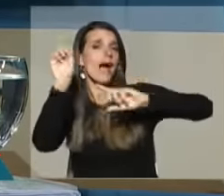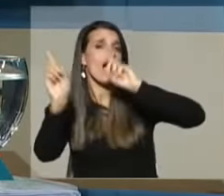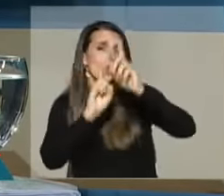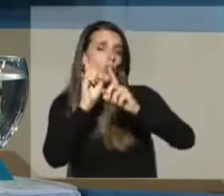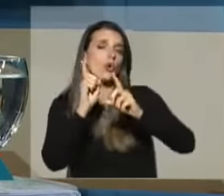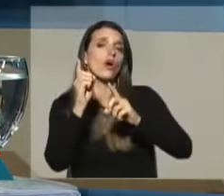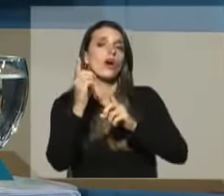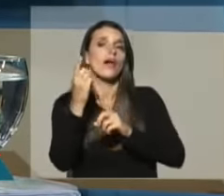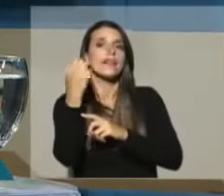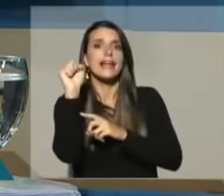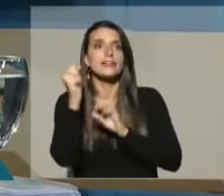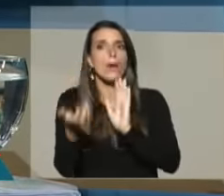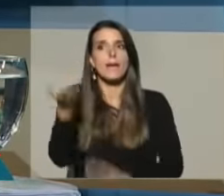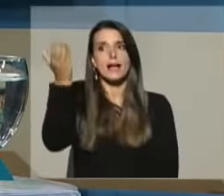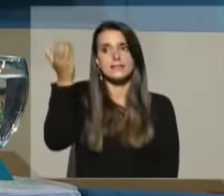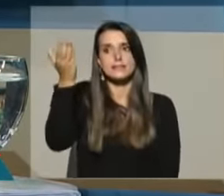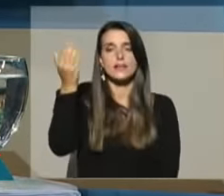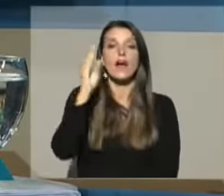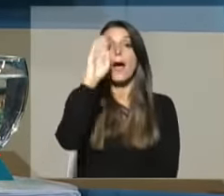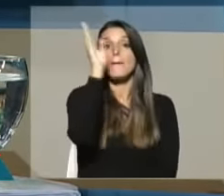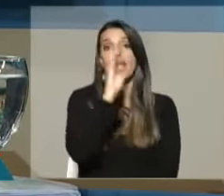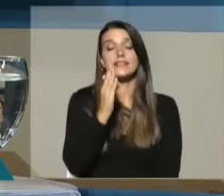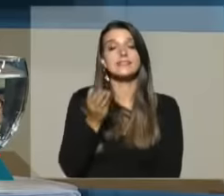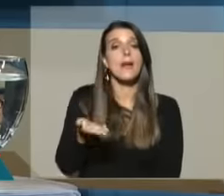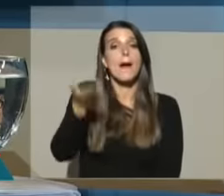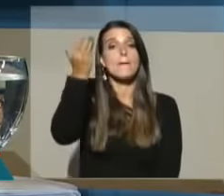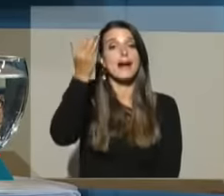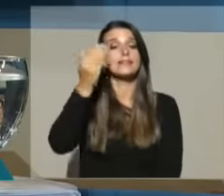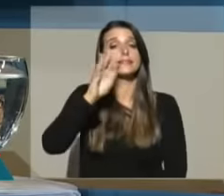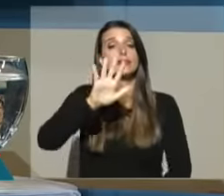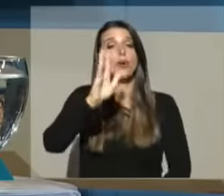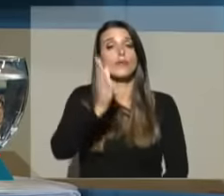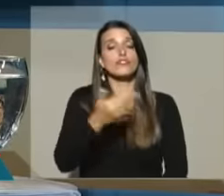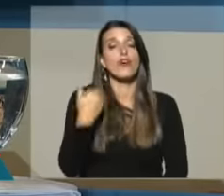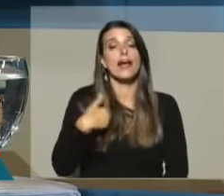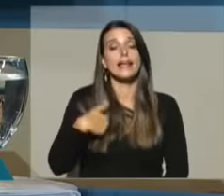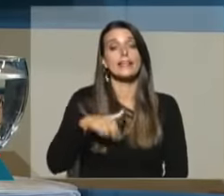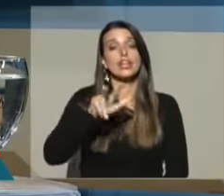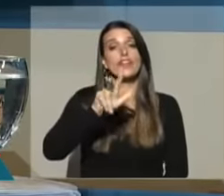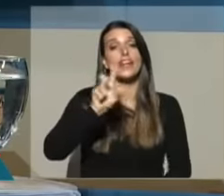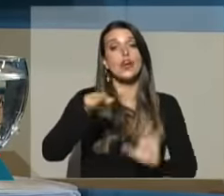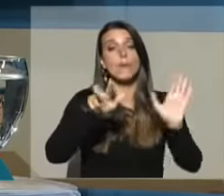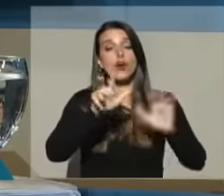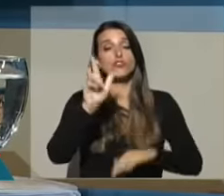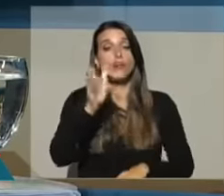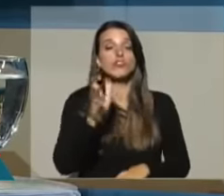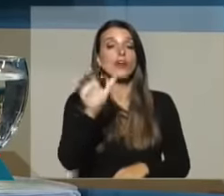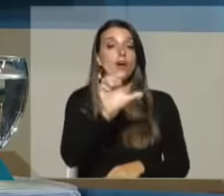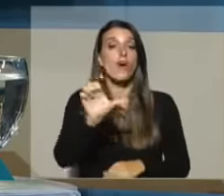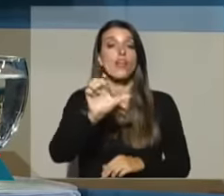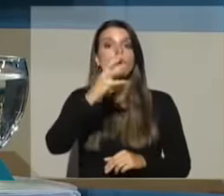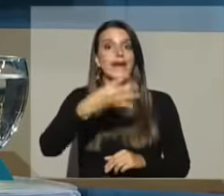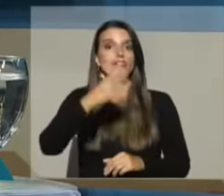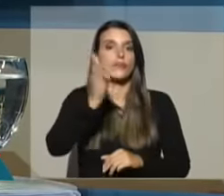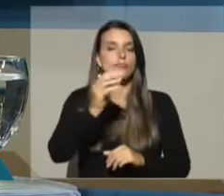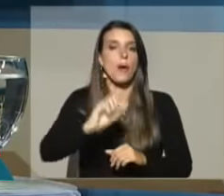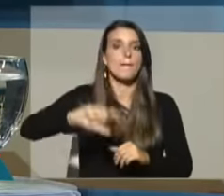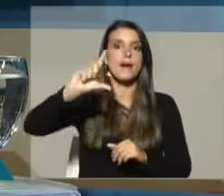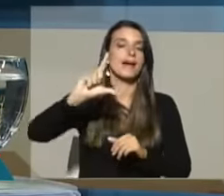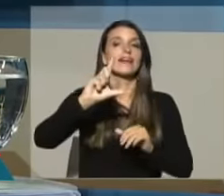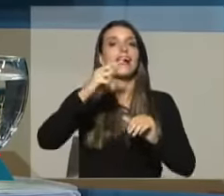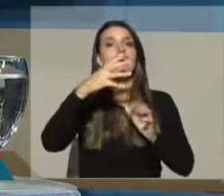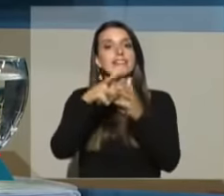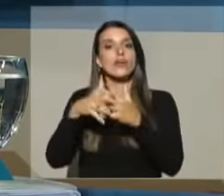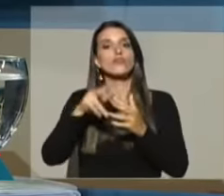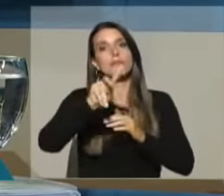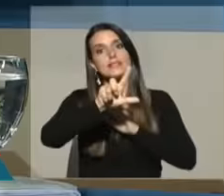delitos crecieron. En Brasil crecieron un 5%, en Argentina un 3,8%, en Ecuador un 14%, en Estados Unidos